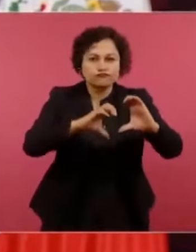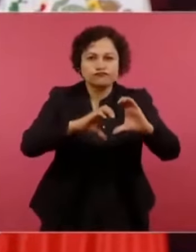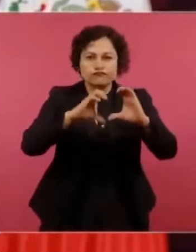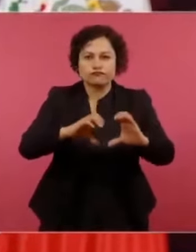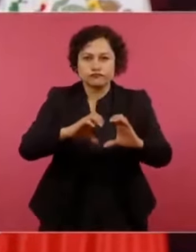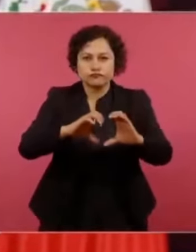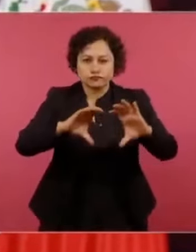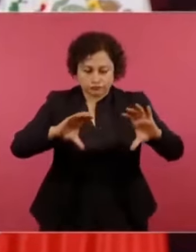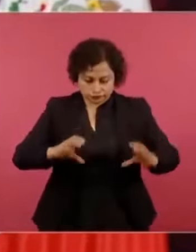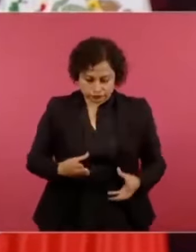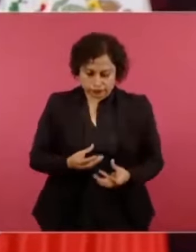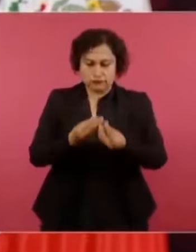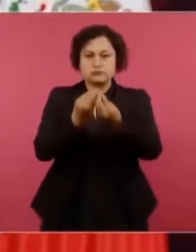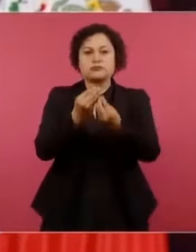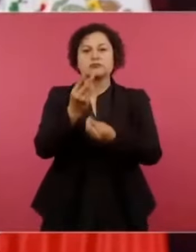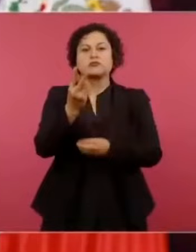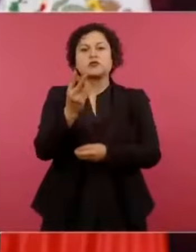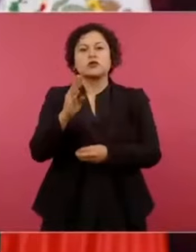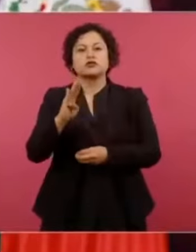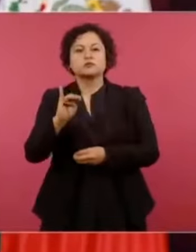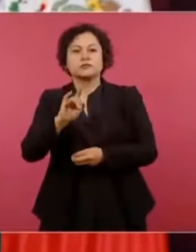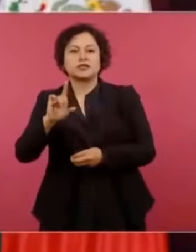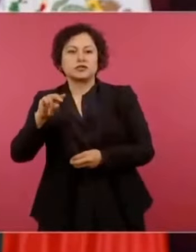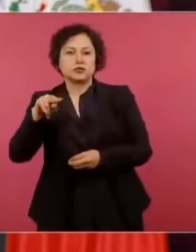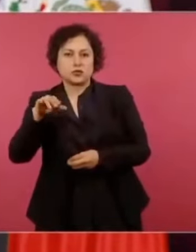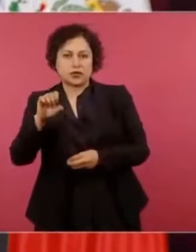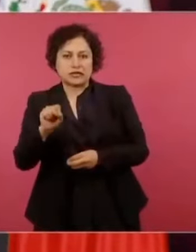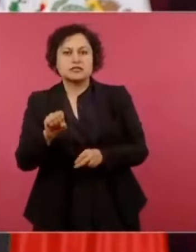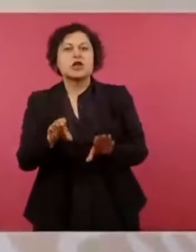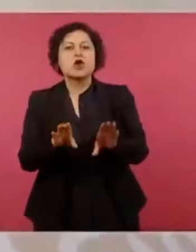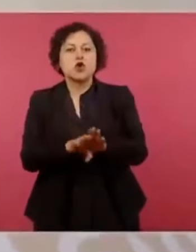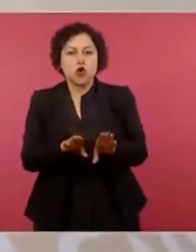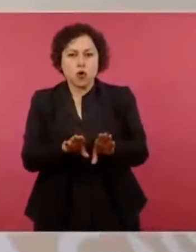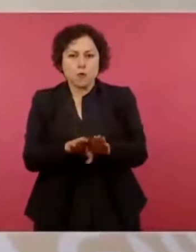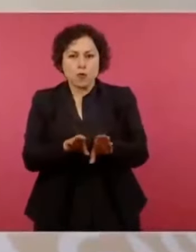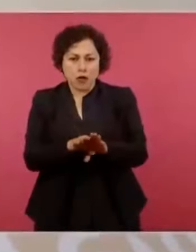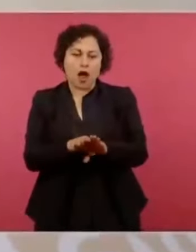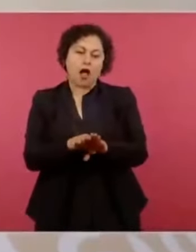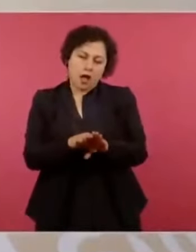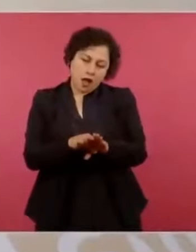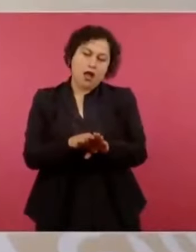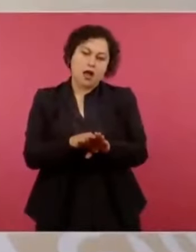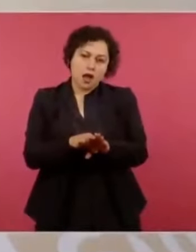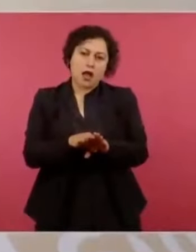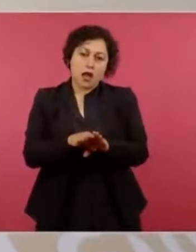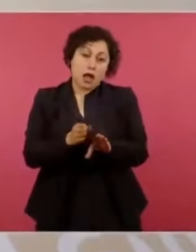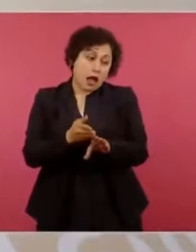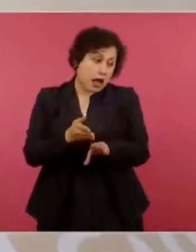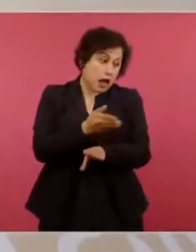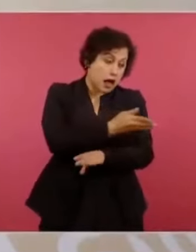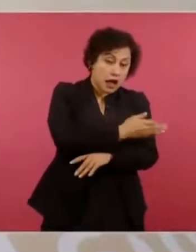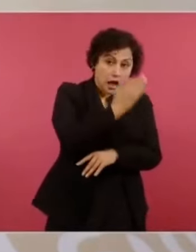Porque antes no pagaban impuestos los de arriba y ahora tienen que pagar,